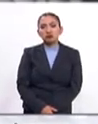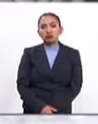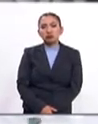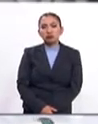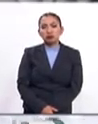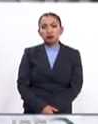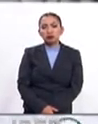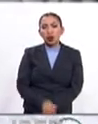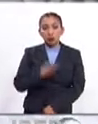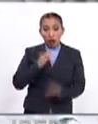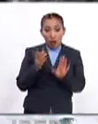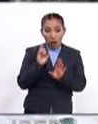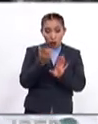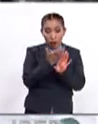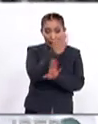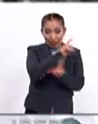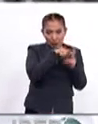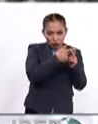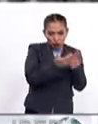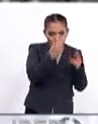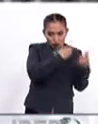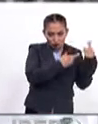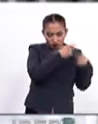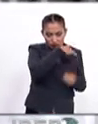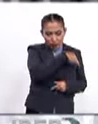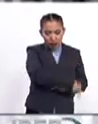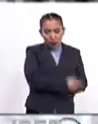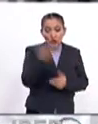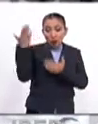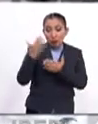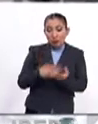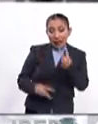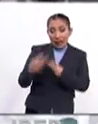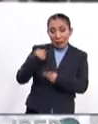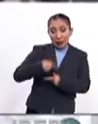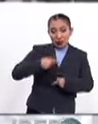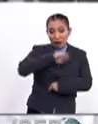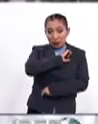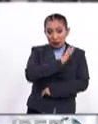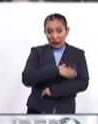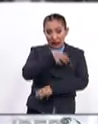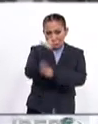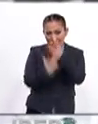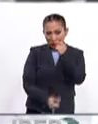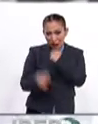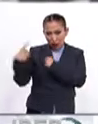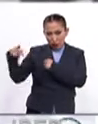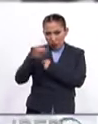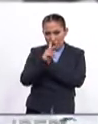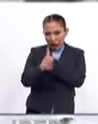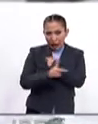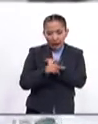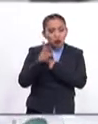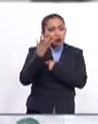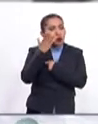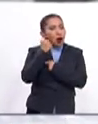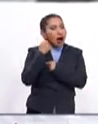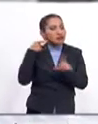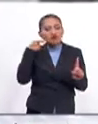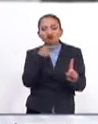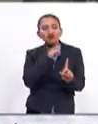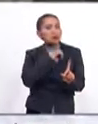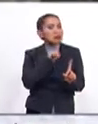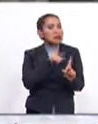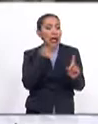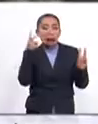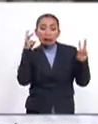en los inicios, vuelvo al comienzo de la llegada de los españoles, no había una especialidad en